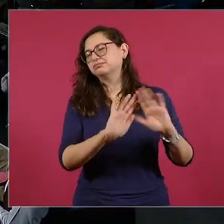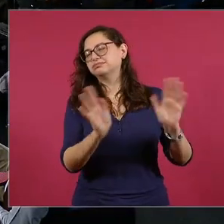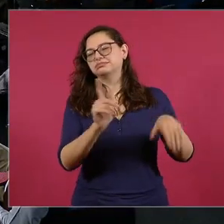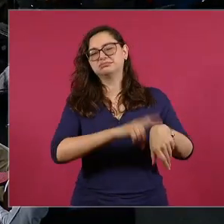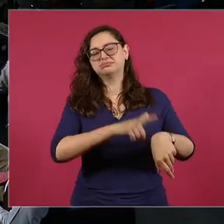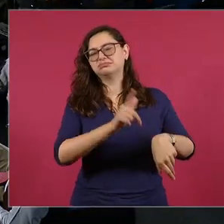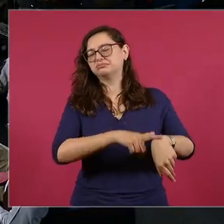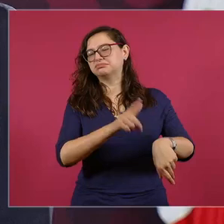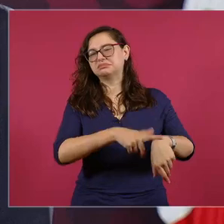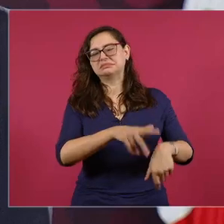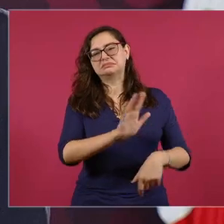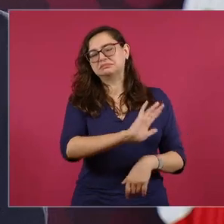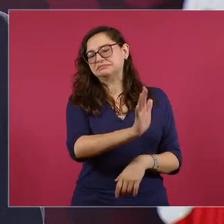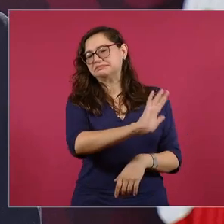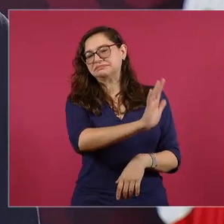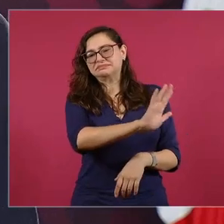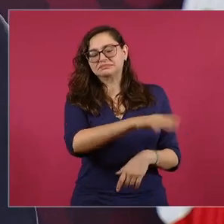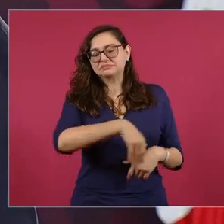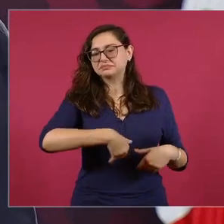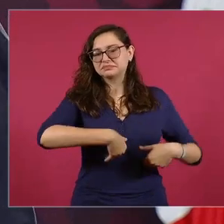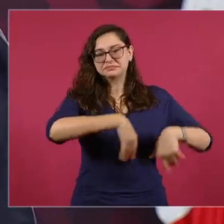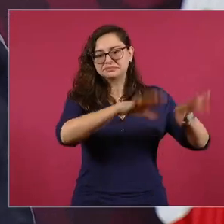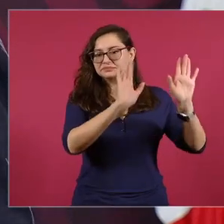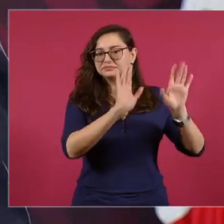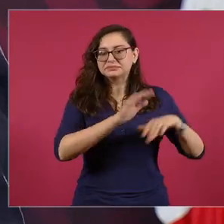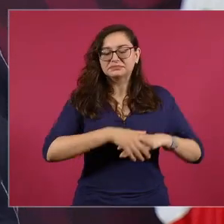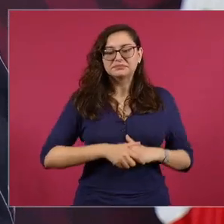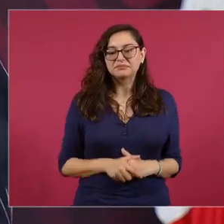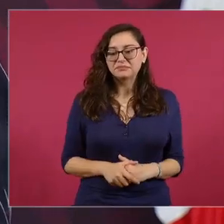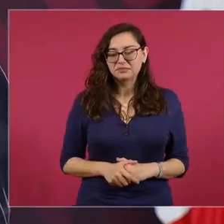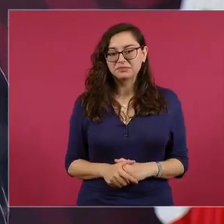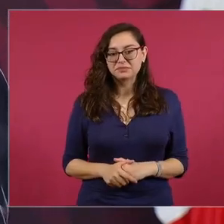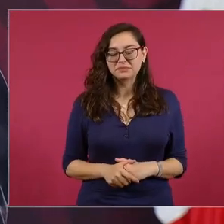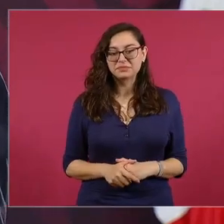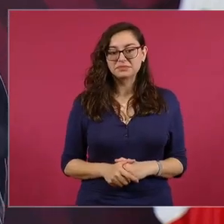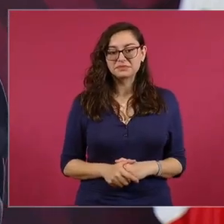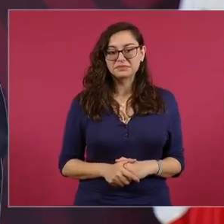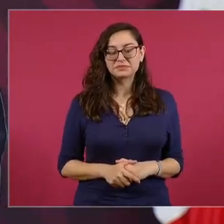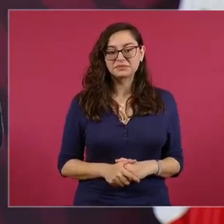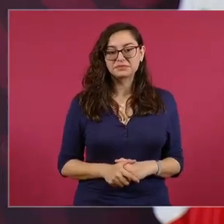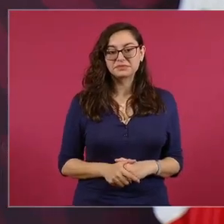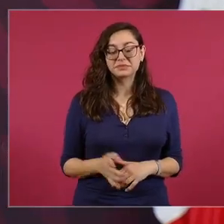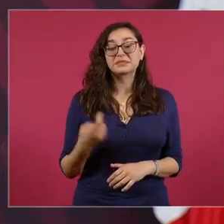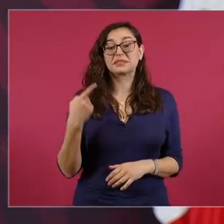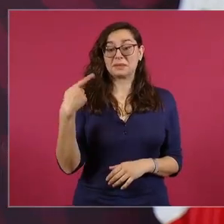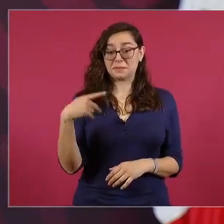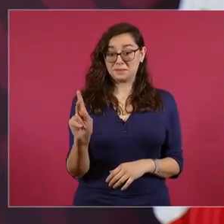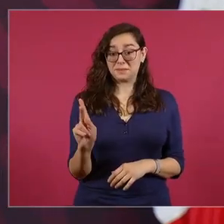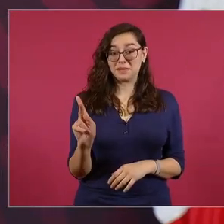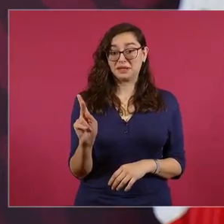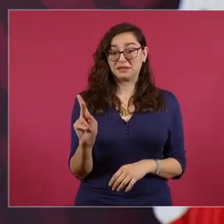la plana, pero